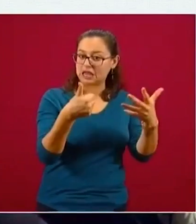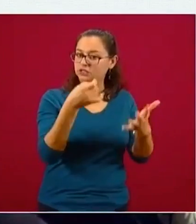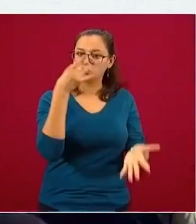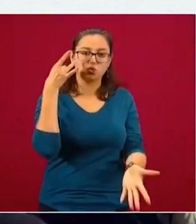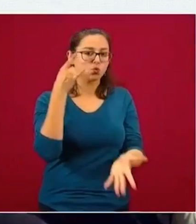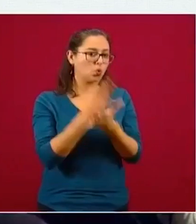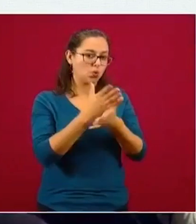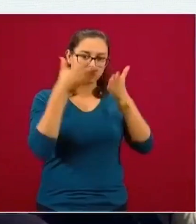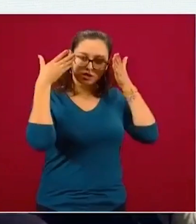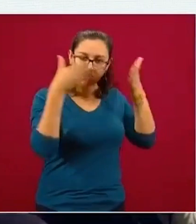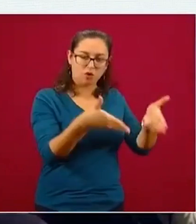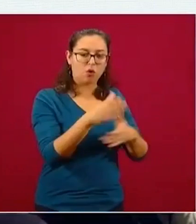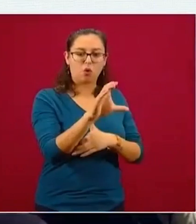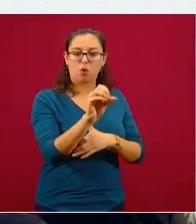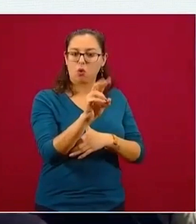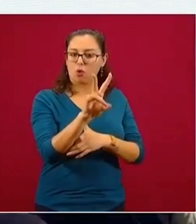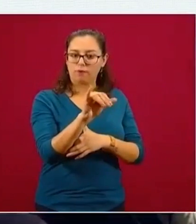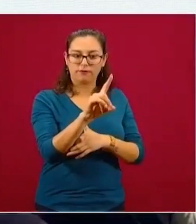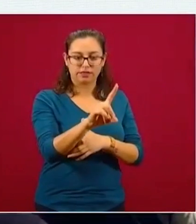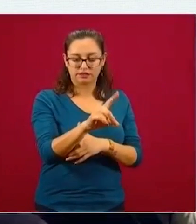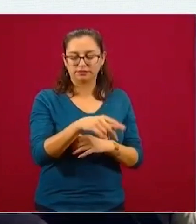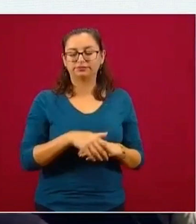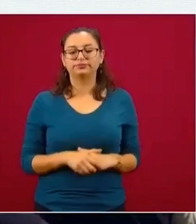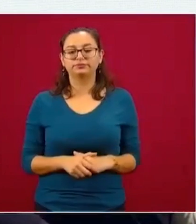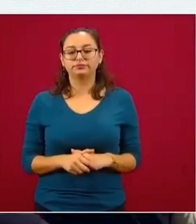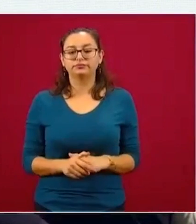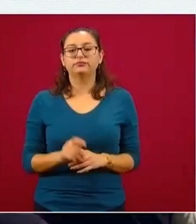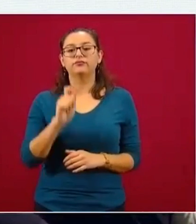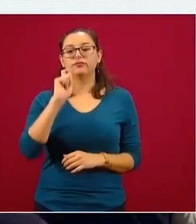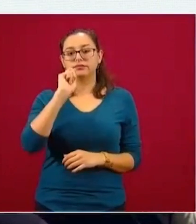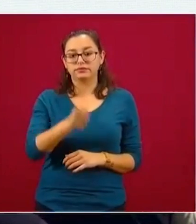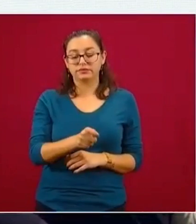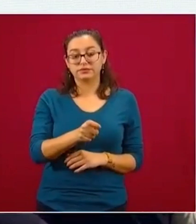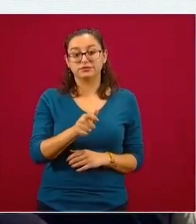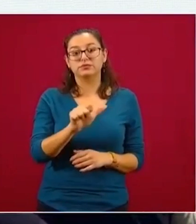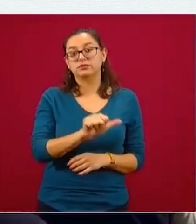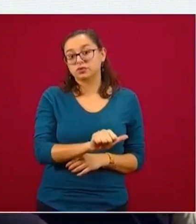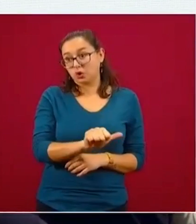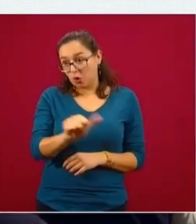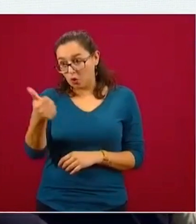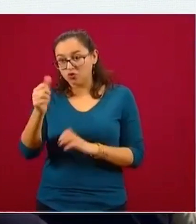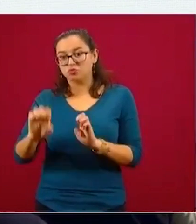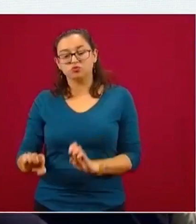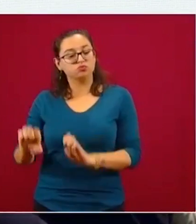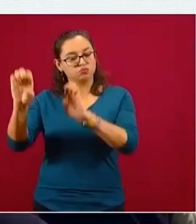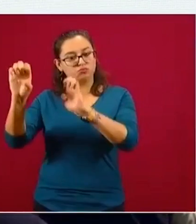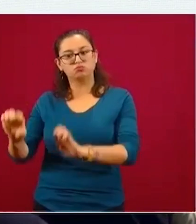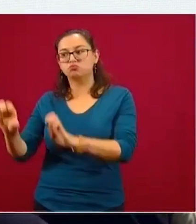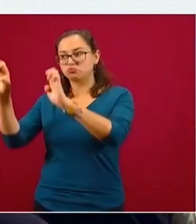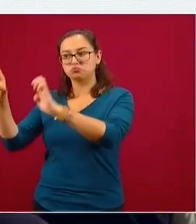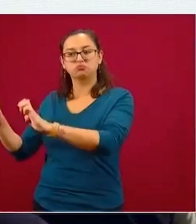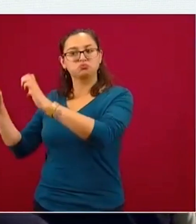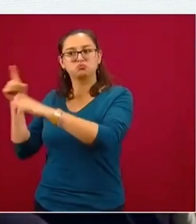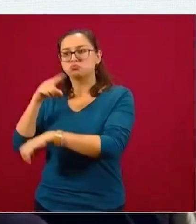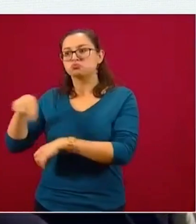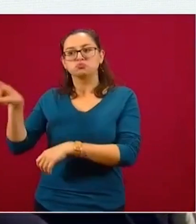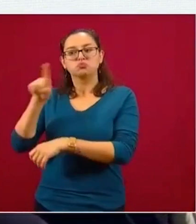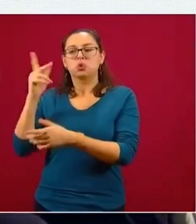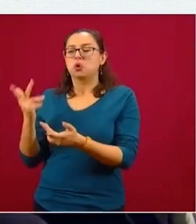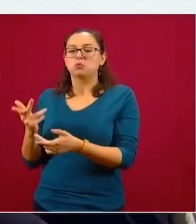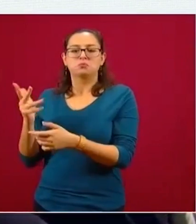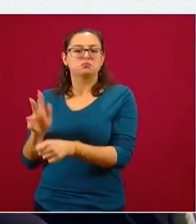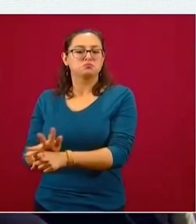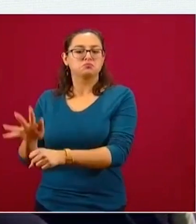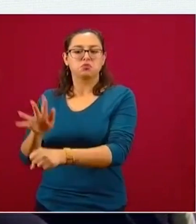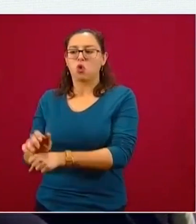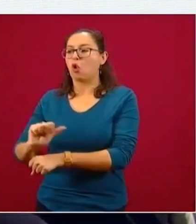exclusivamente atención COVID. Esto quiere decir que nos quedaron muchas otras unidades para seguir atendiendo el resto de